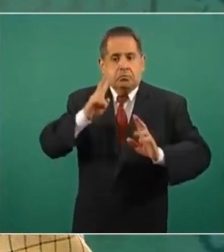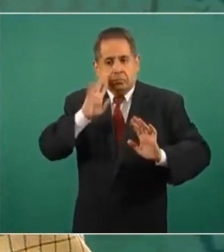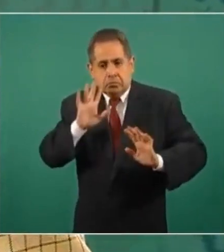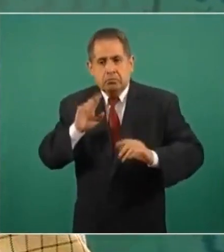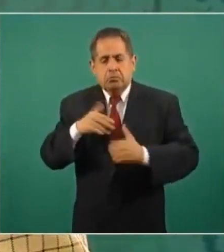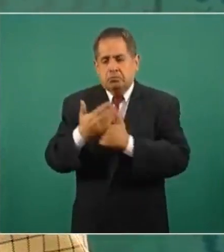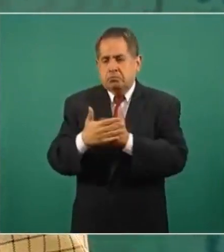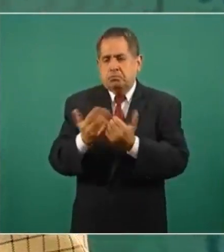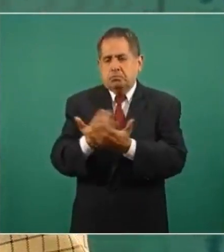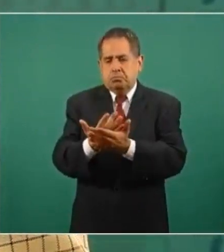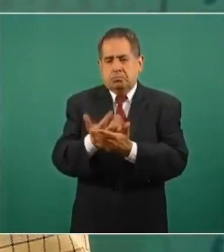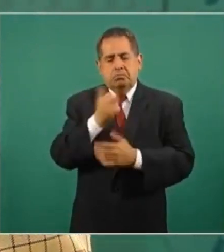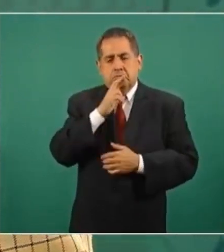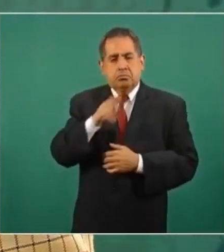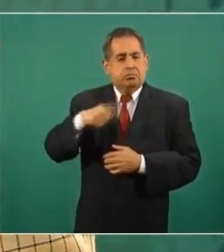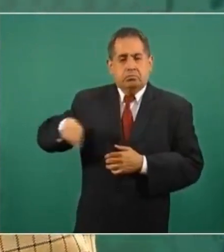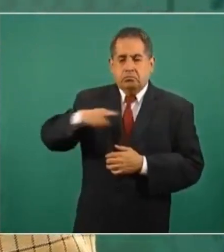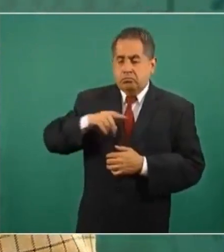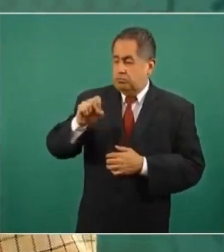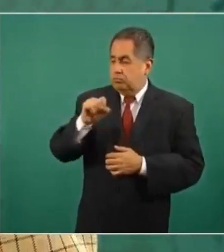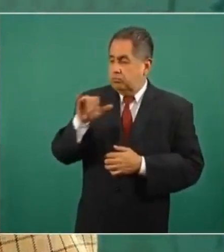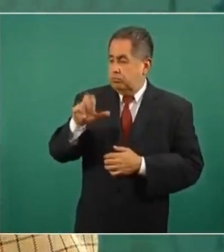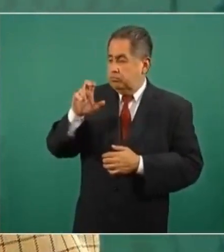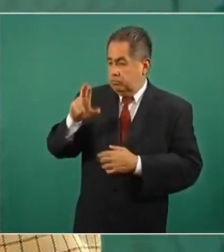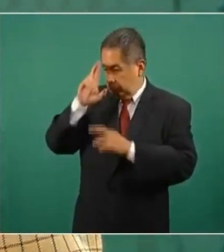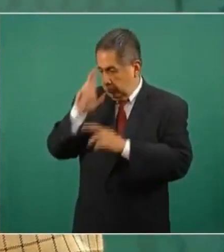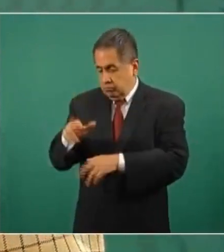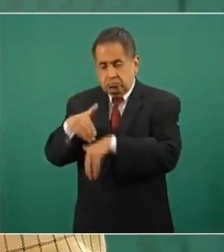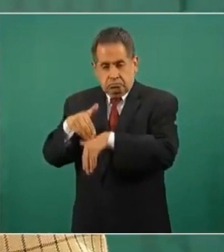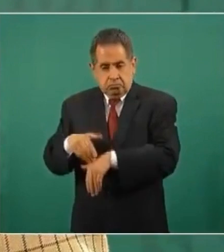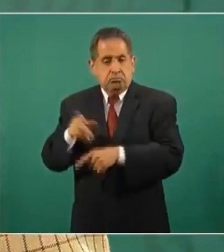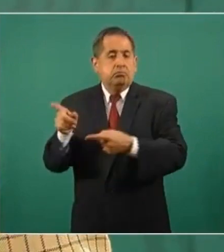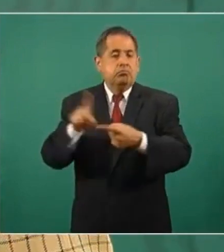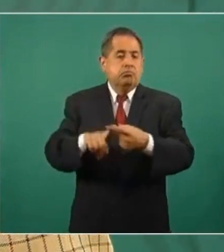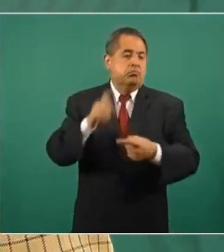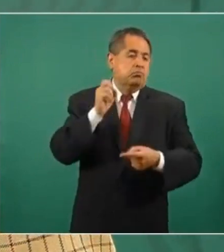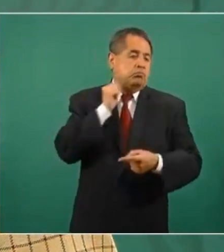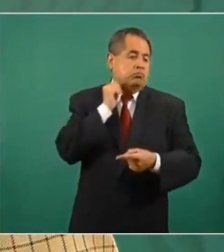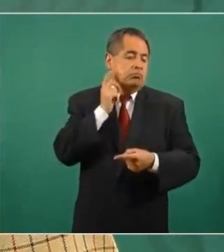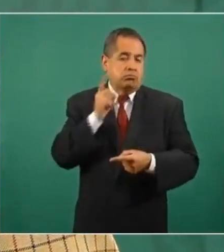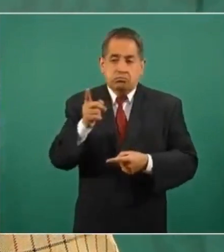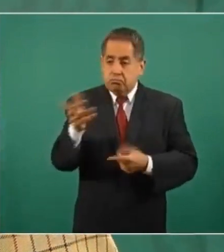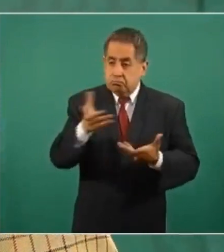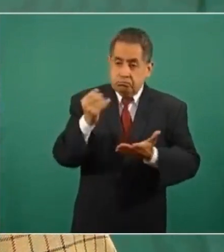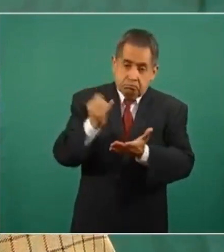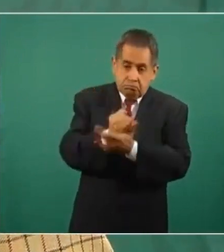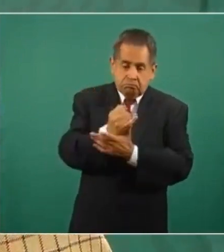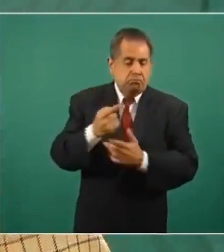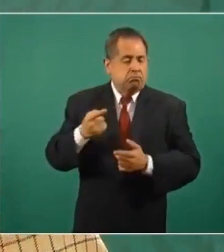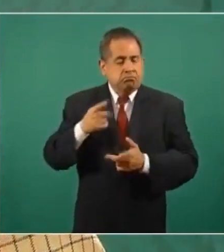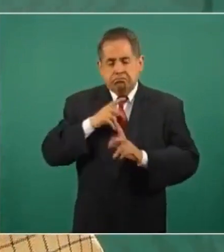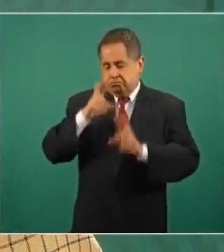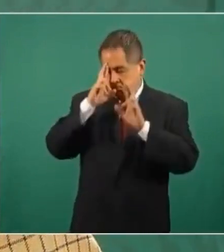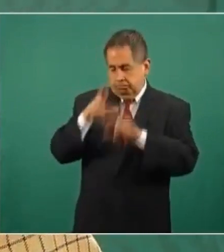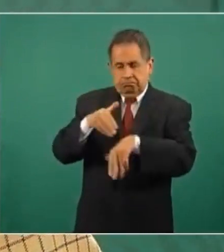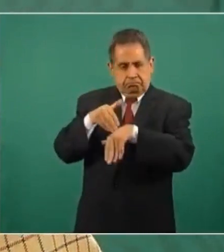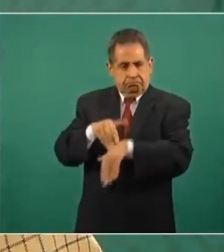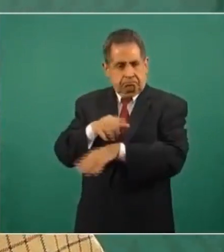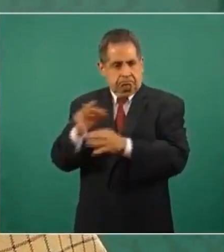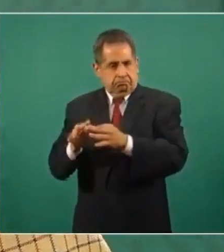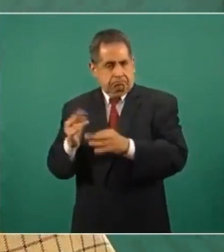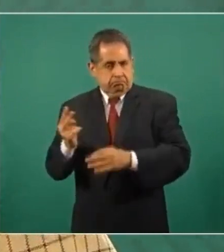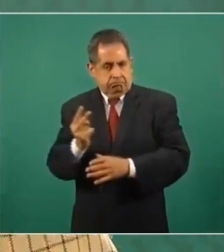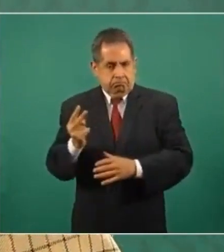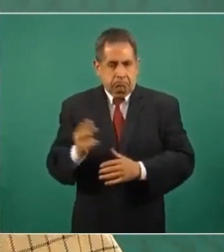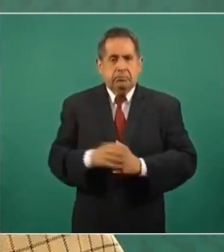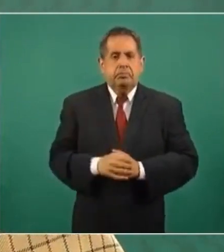también respetemos las decisiones tanto del Congreso de la Unión como también de la Suprema Corte de Justicia.